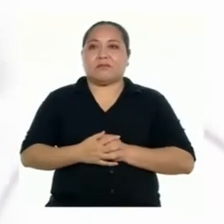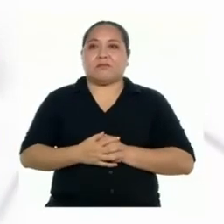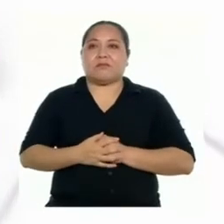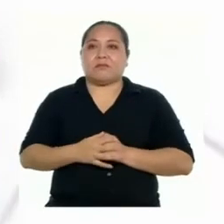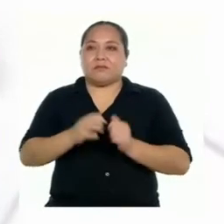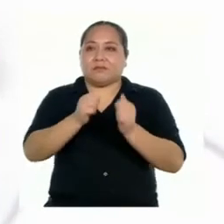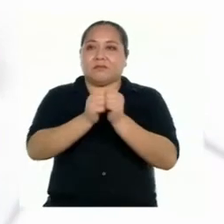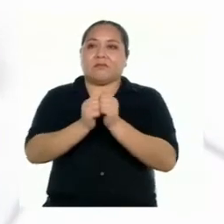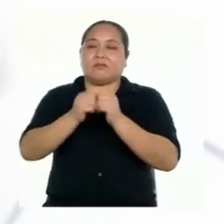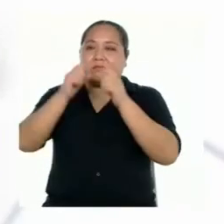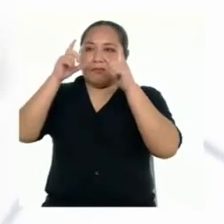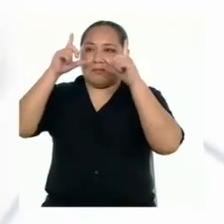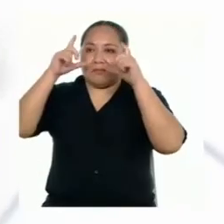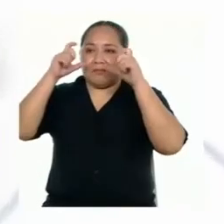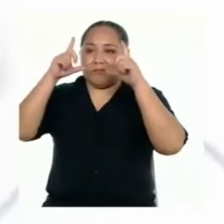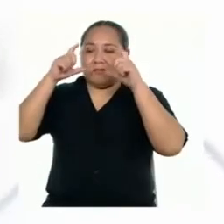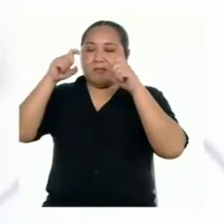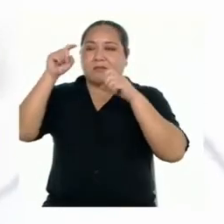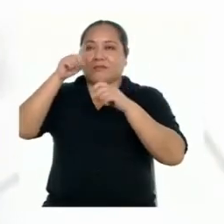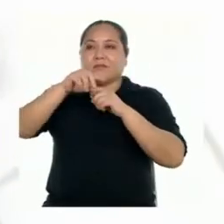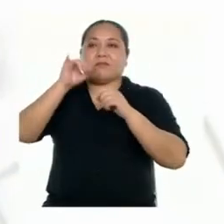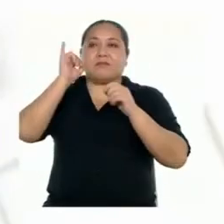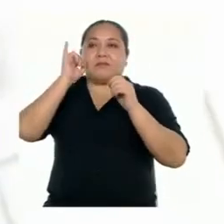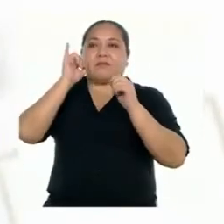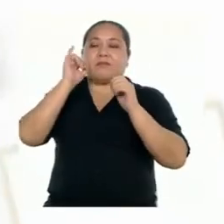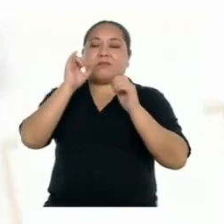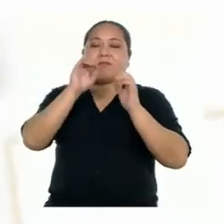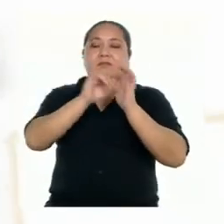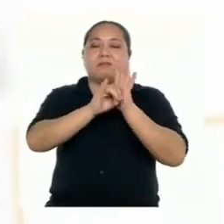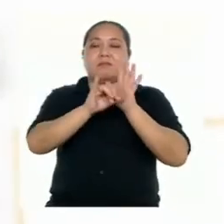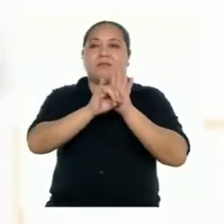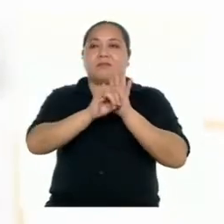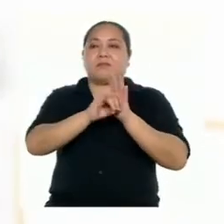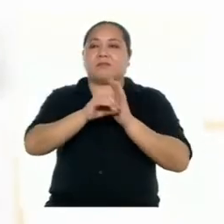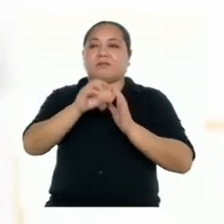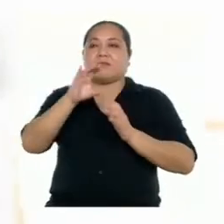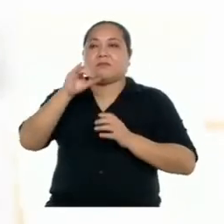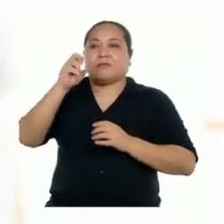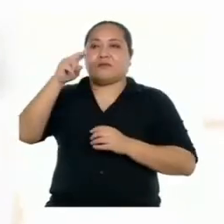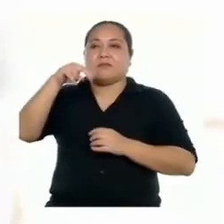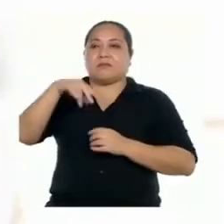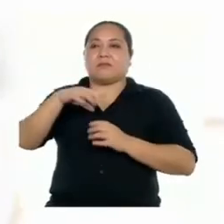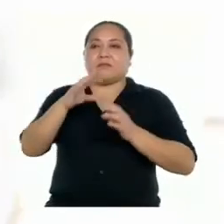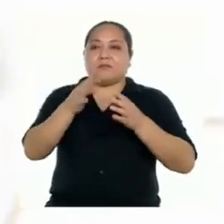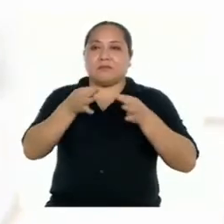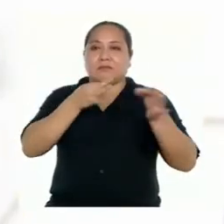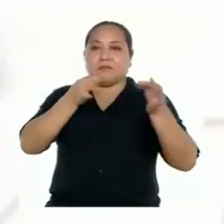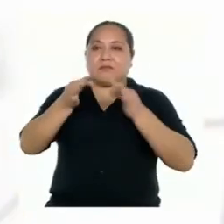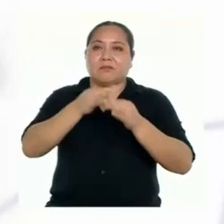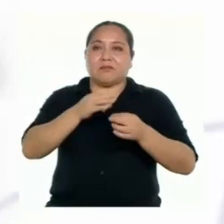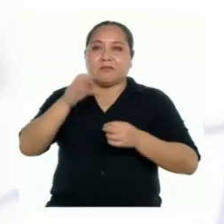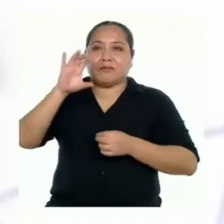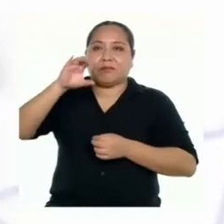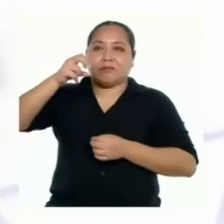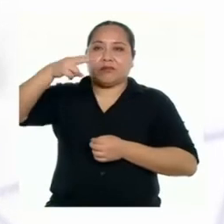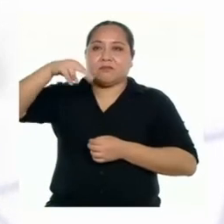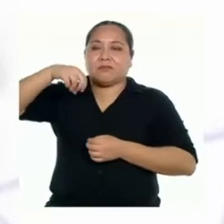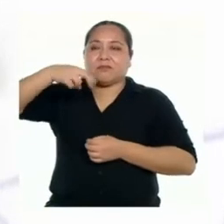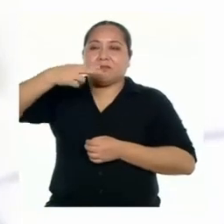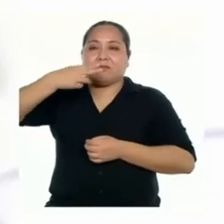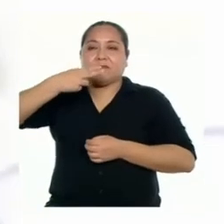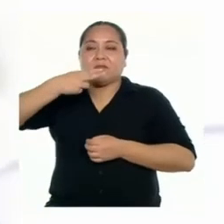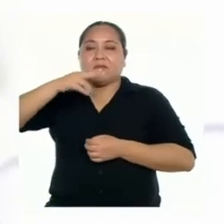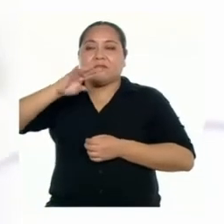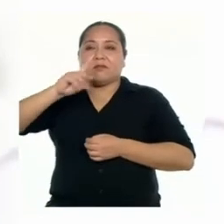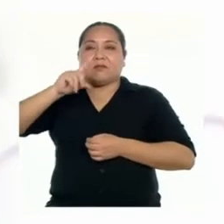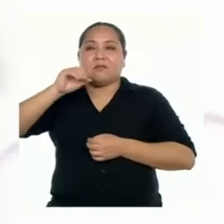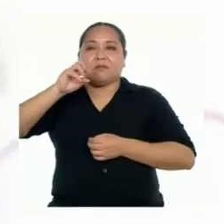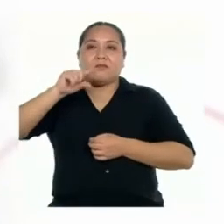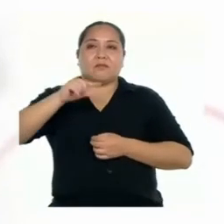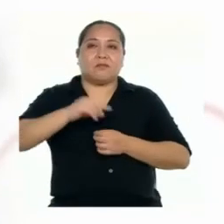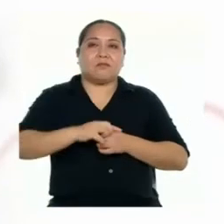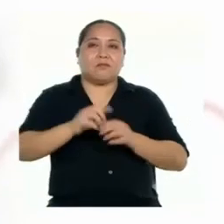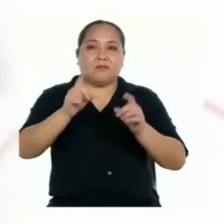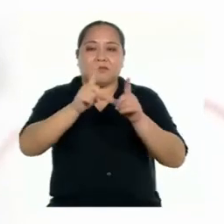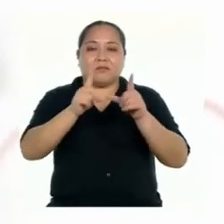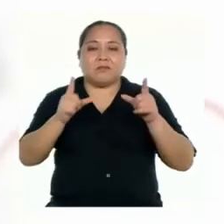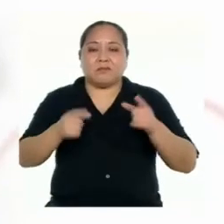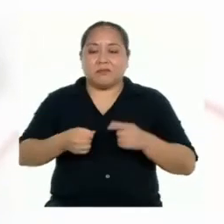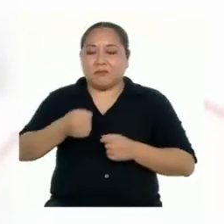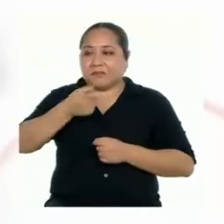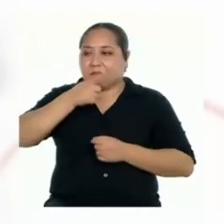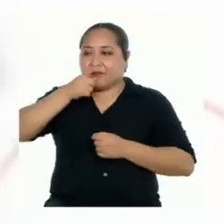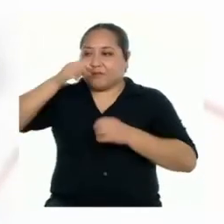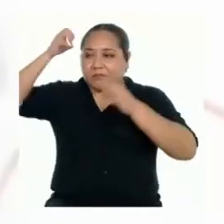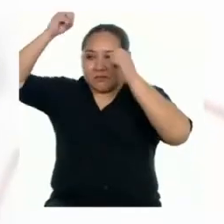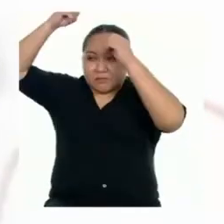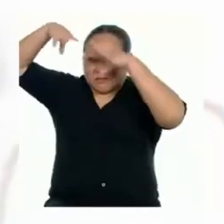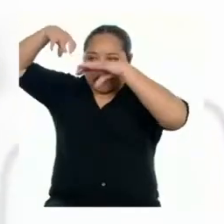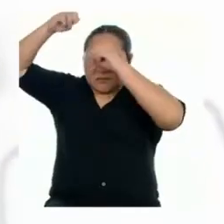Acompañado de la imagen de una cuenca y una explicación que dice, Cuenca hidrográfica es la unidad territorial donde el